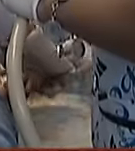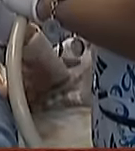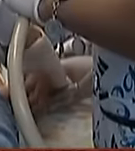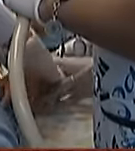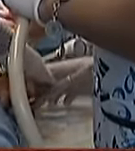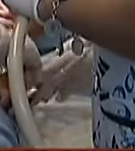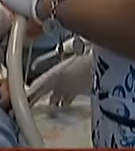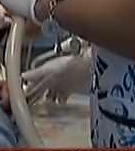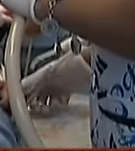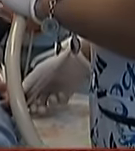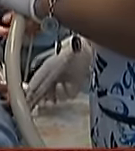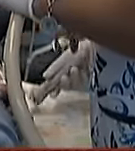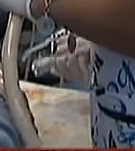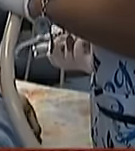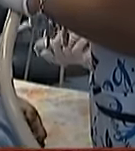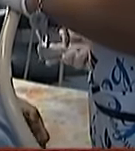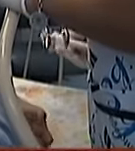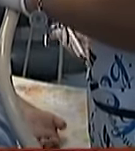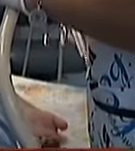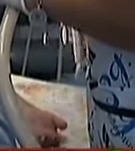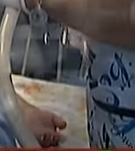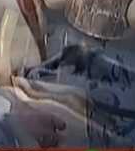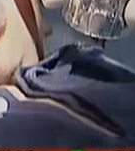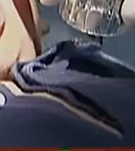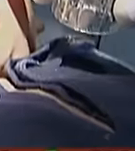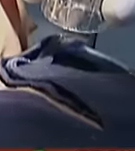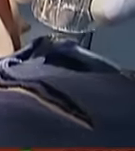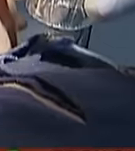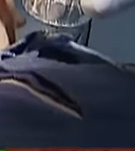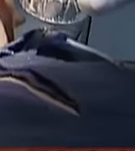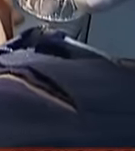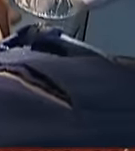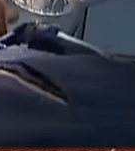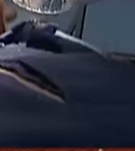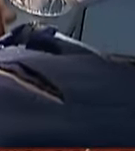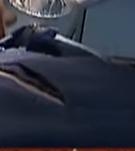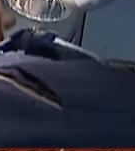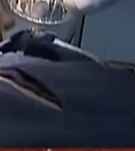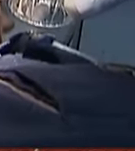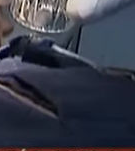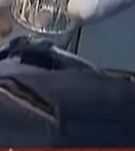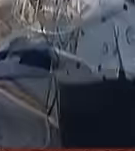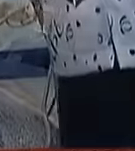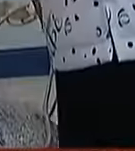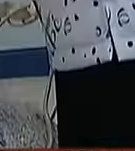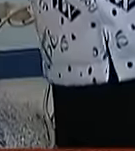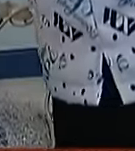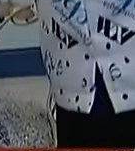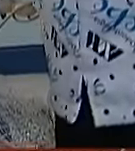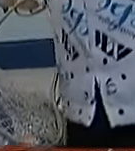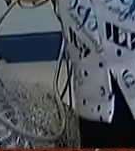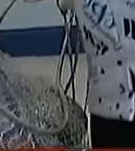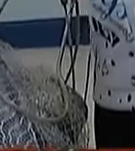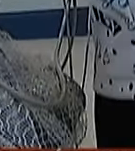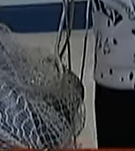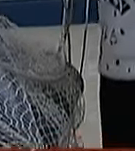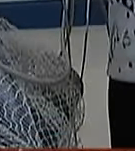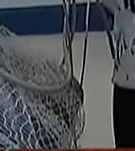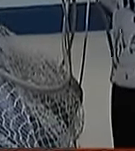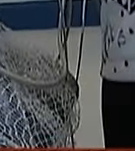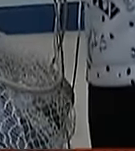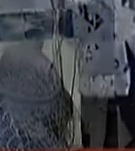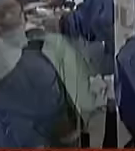Xochimilco en la ciudad de México el trabajo que se realiza aquí es gratuito y es de suma importancia para prevenir problemas